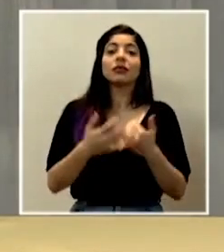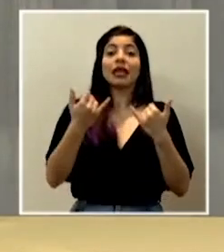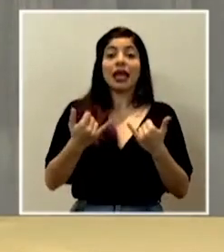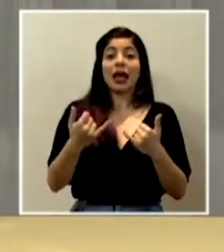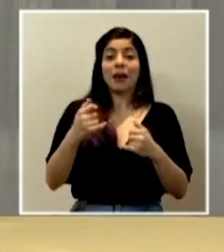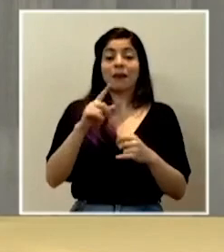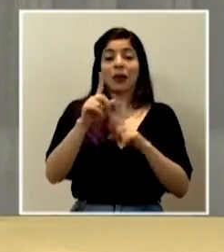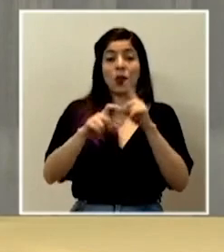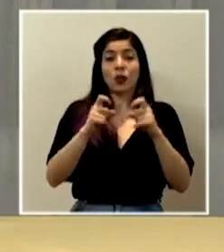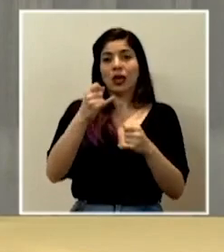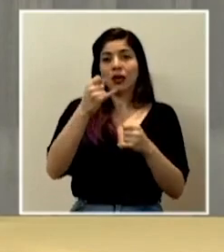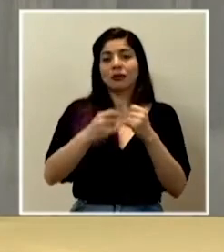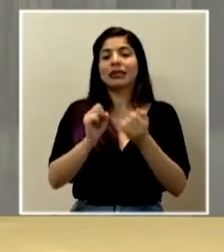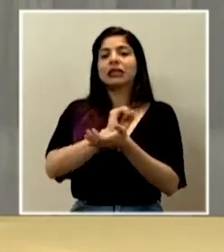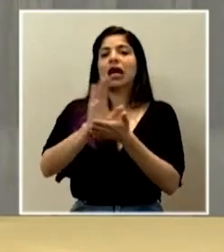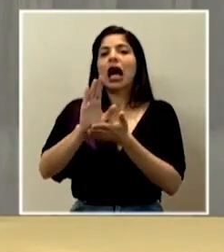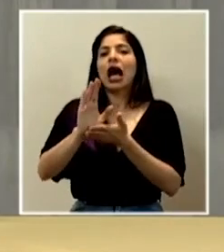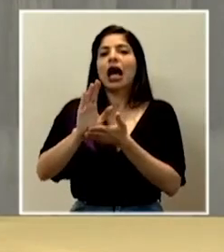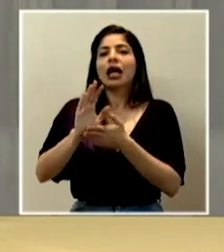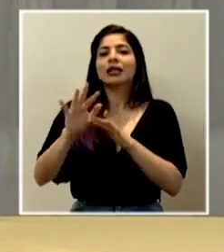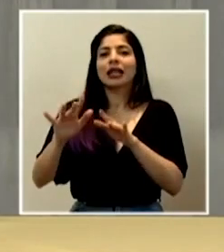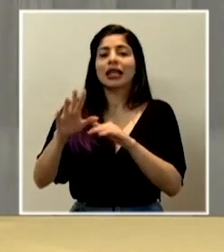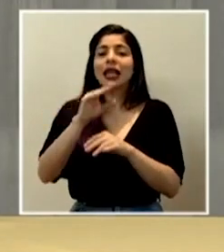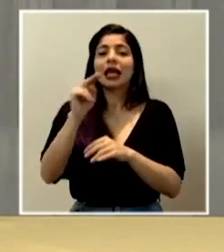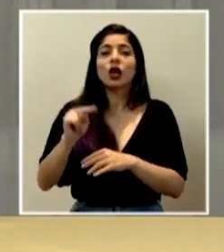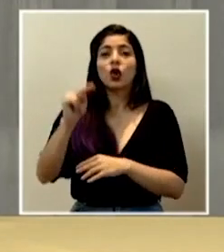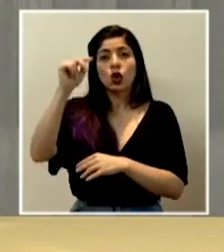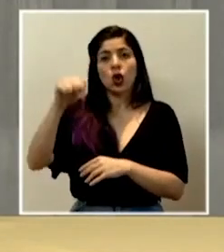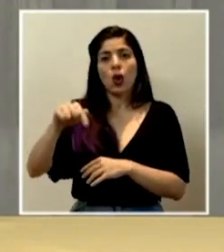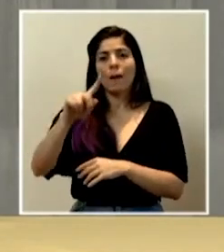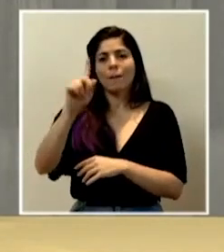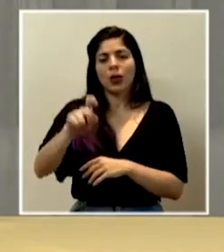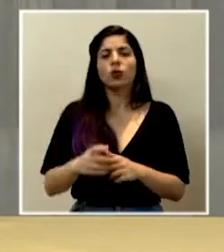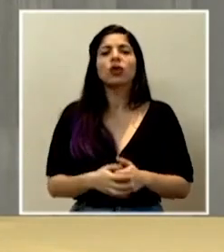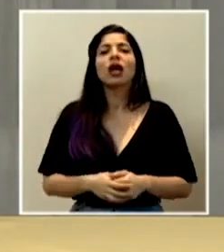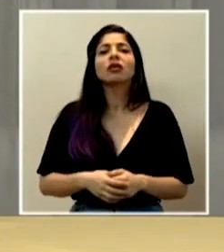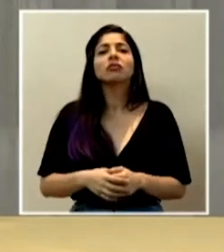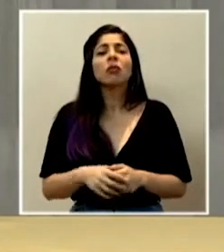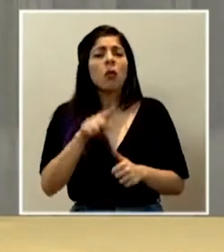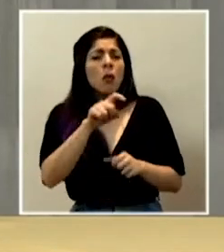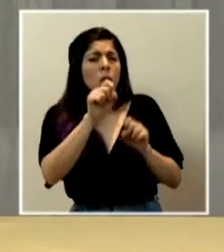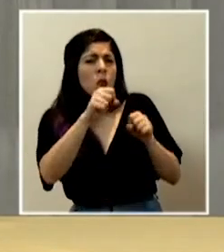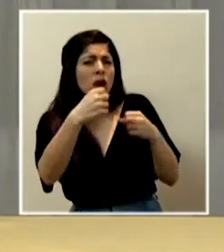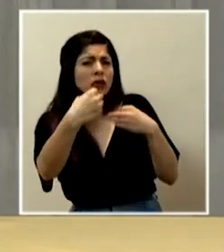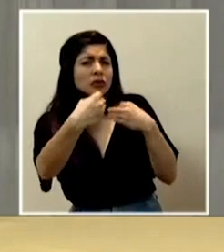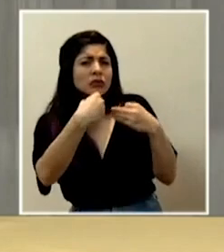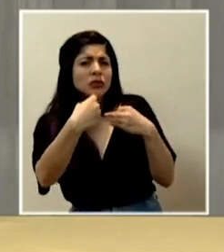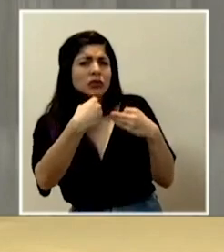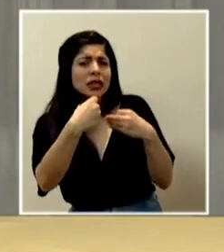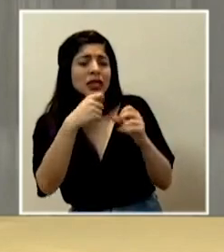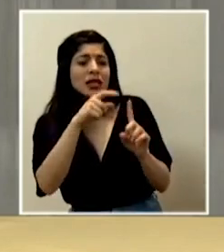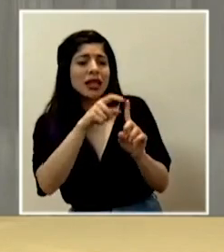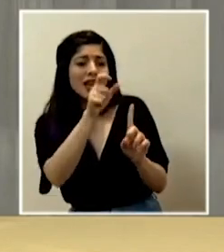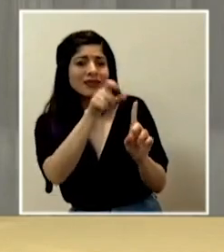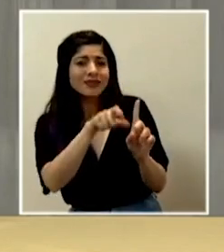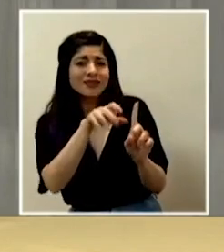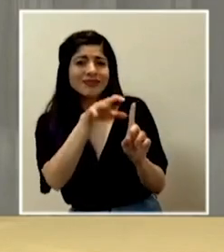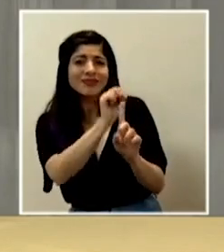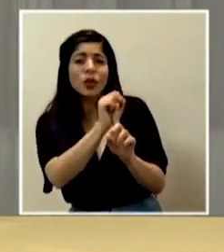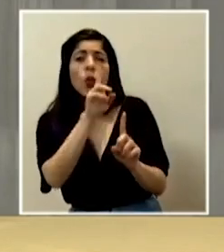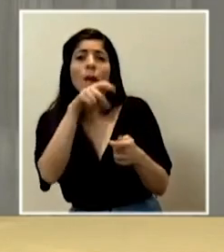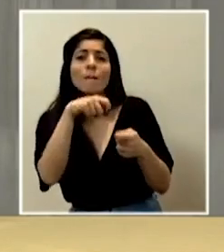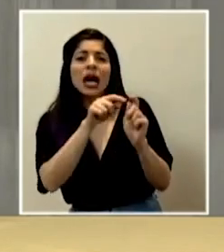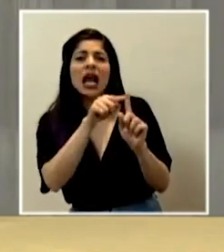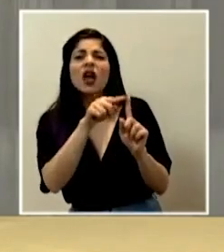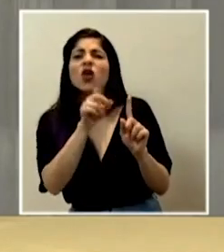consultas, San Carlos Digital y El Norte hoy consultan. ¿Podría referirse al nexo del caso detectado en Upala?